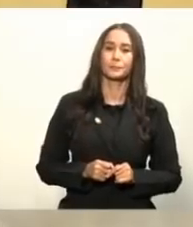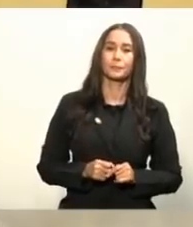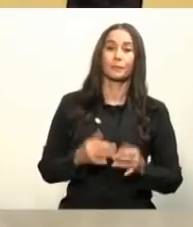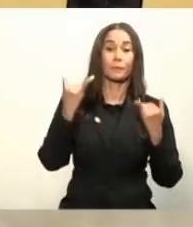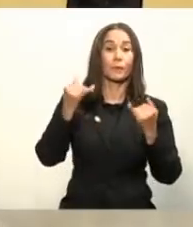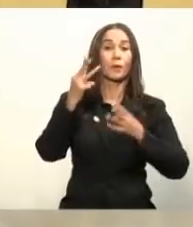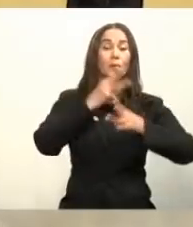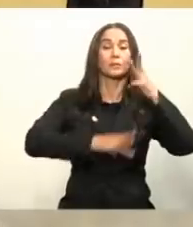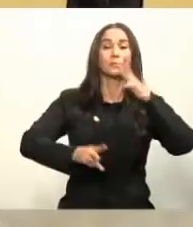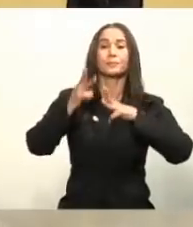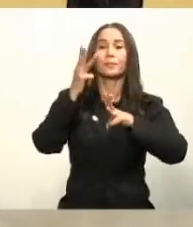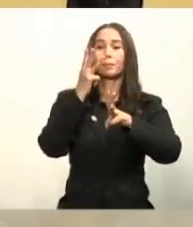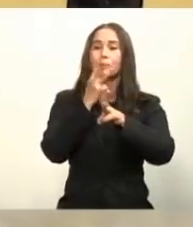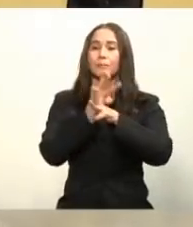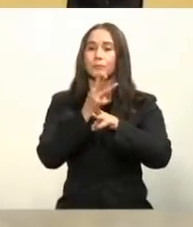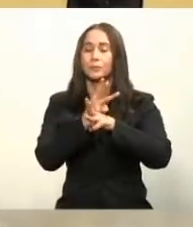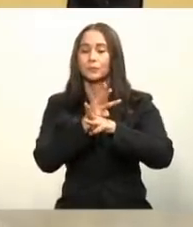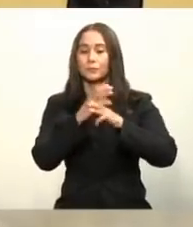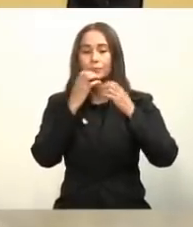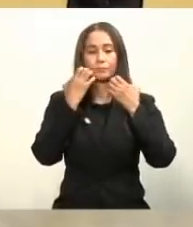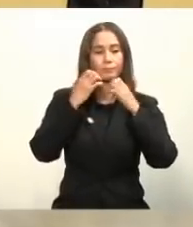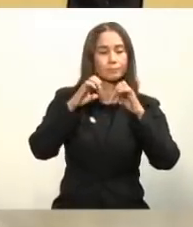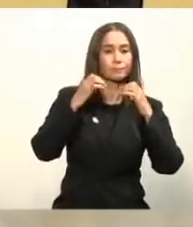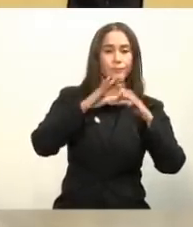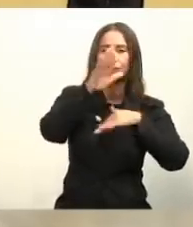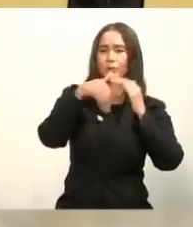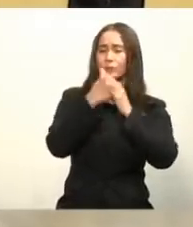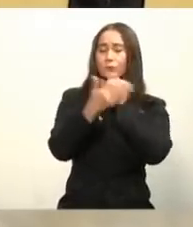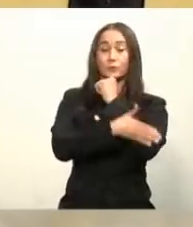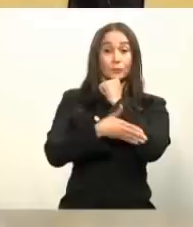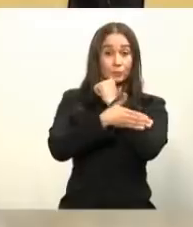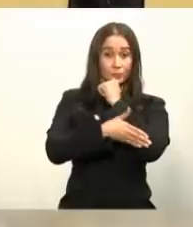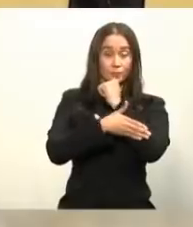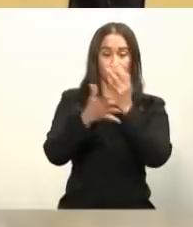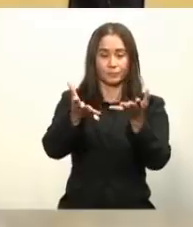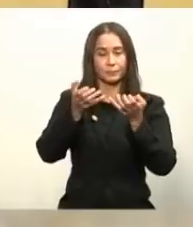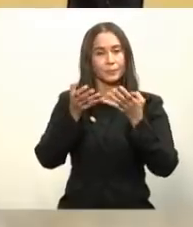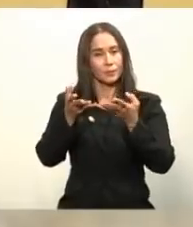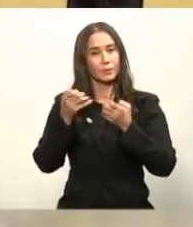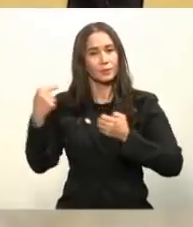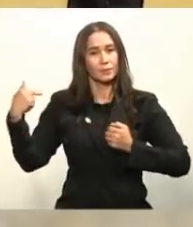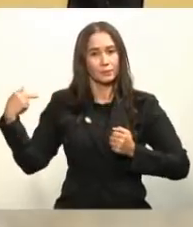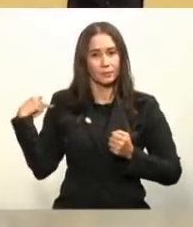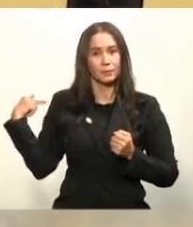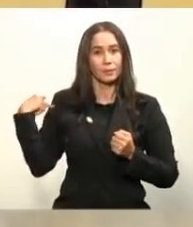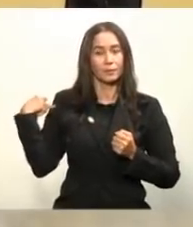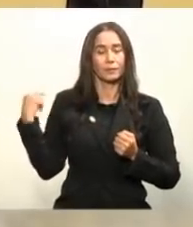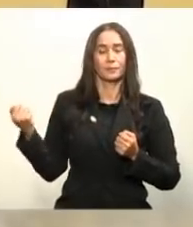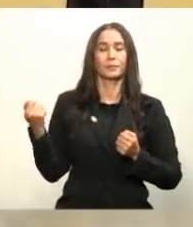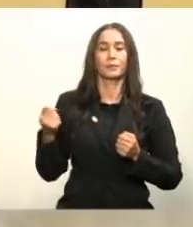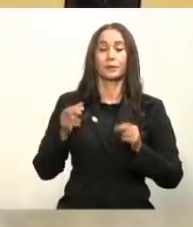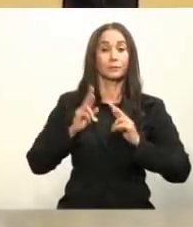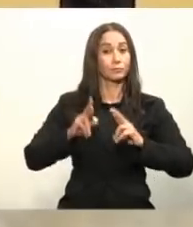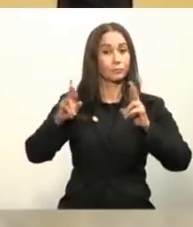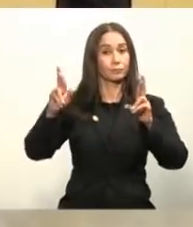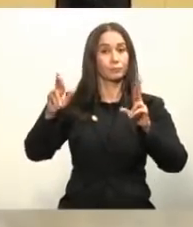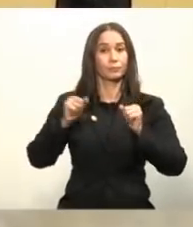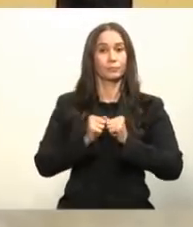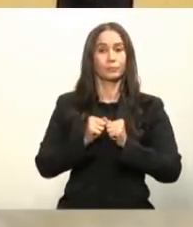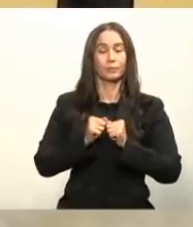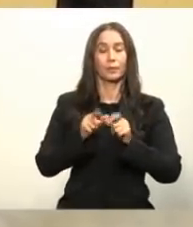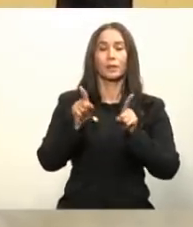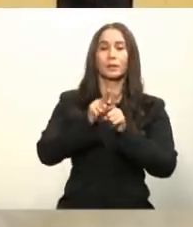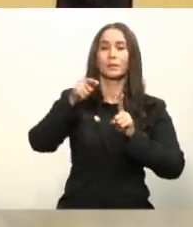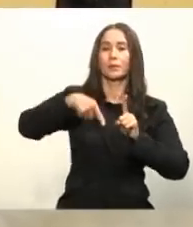está en una batalla, todos los países, de conseguir las vacunas lo antes posible. Y